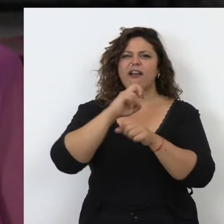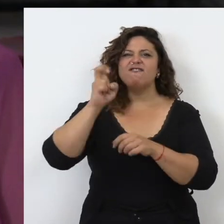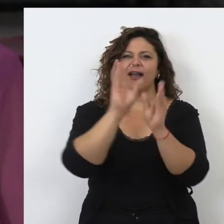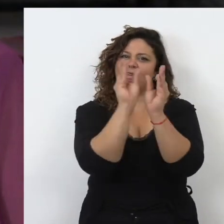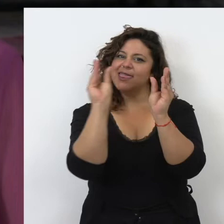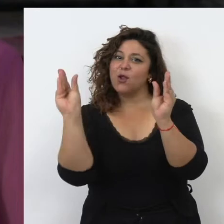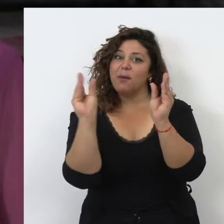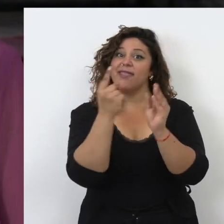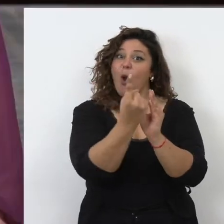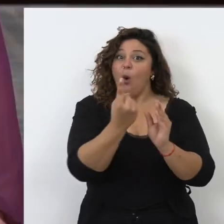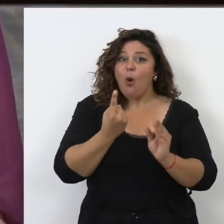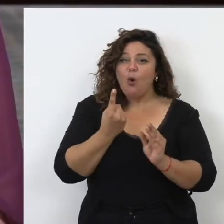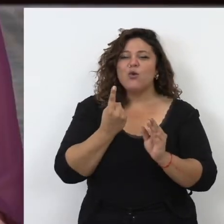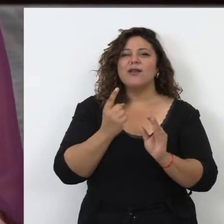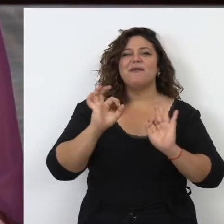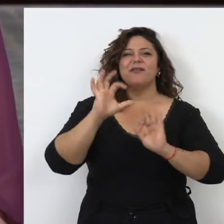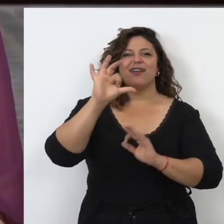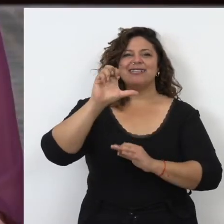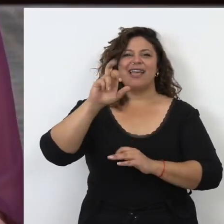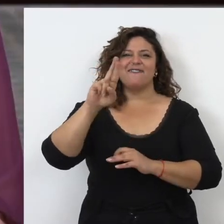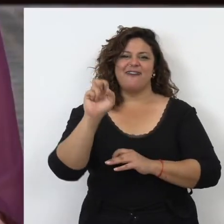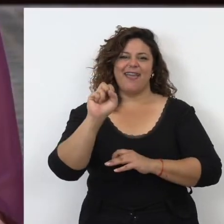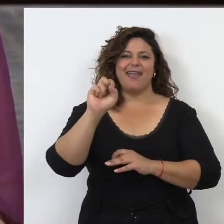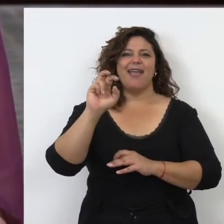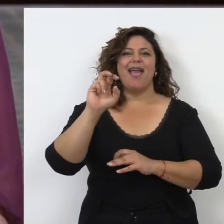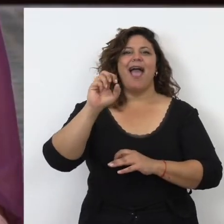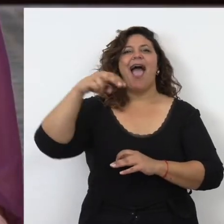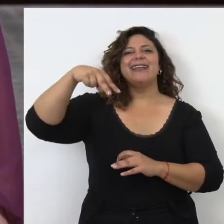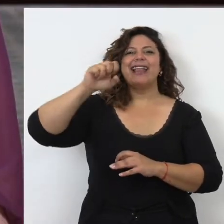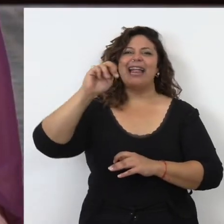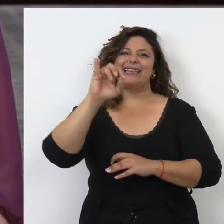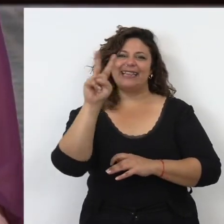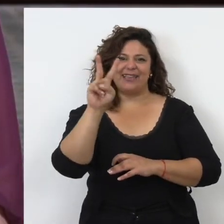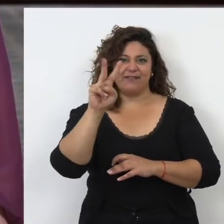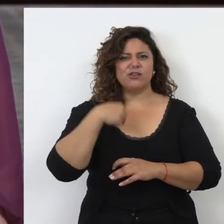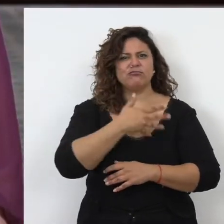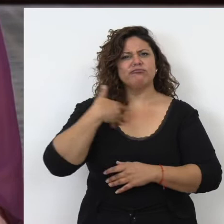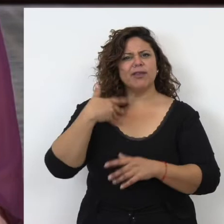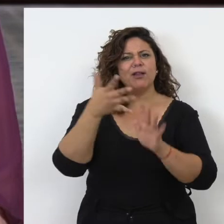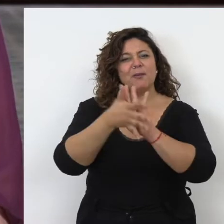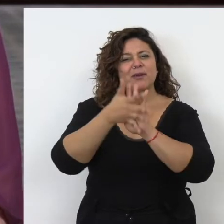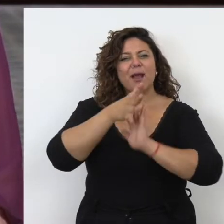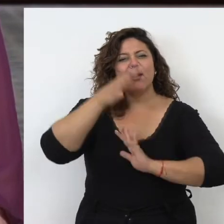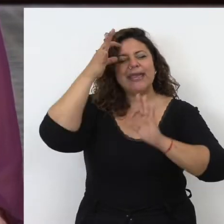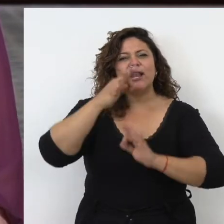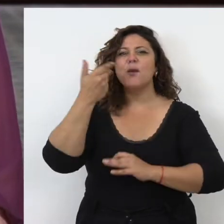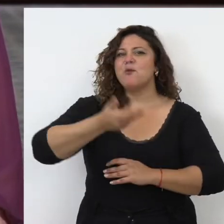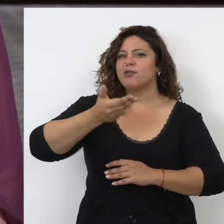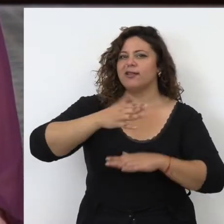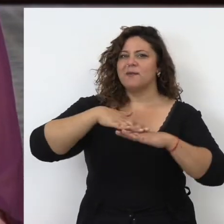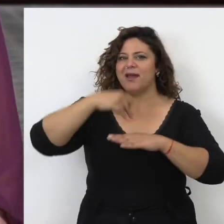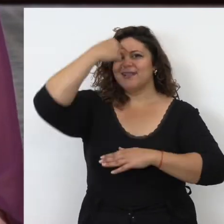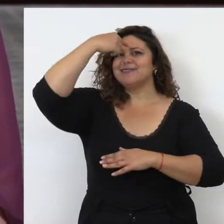enciclopedias, una de ellas es el Sefer Yair Natir y lo quería comentar porque creo que es muy importante para